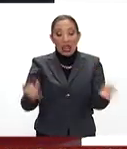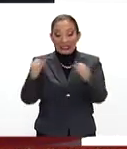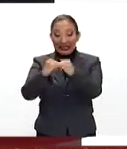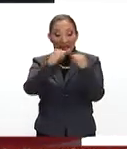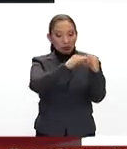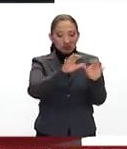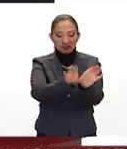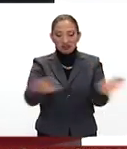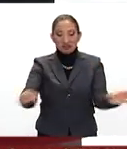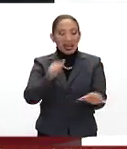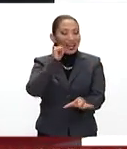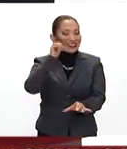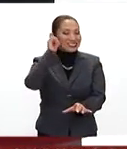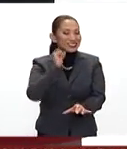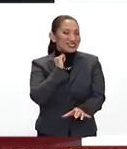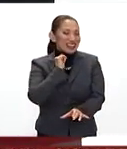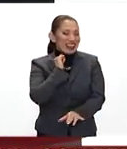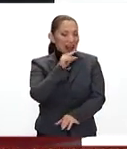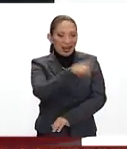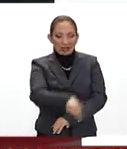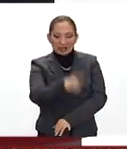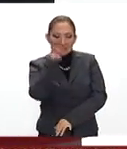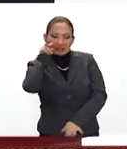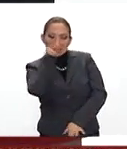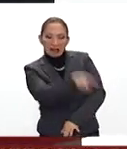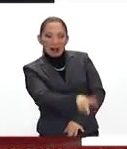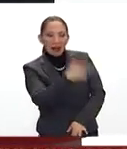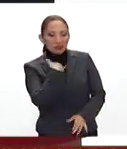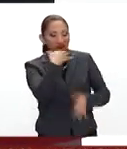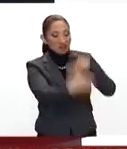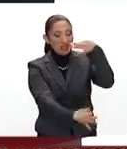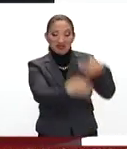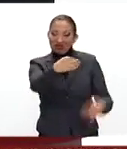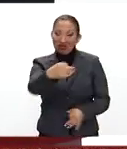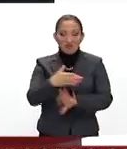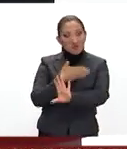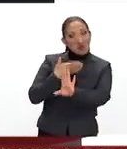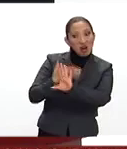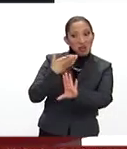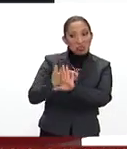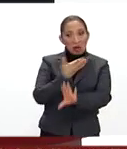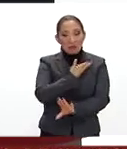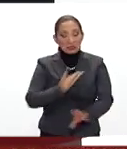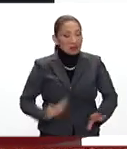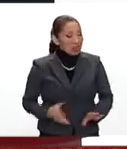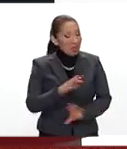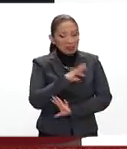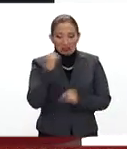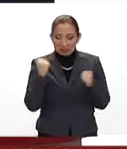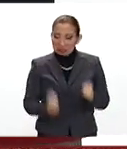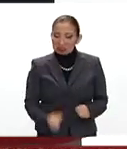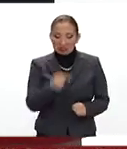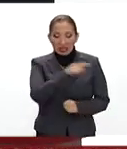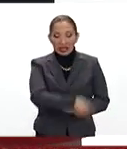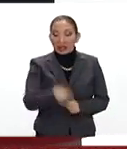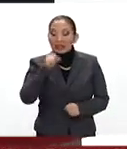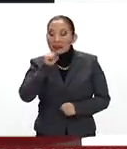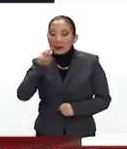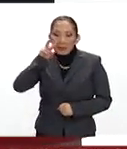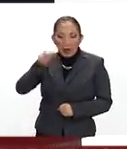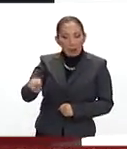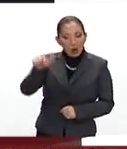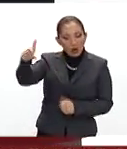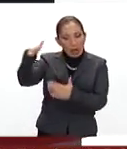institucional. Ayer el Parlamento prácticamente se lleva a juicio político a Nicolás Maduro y también vemos